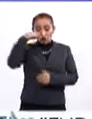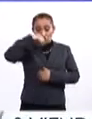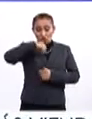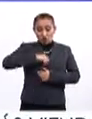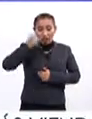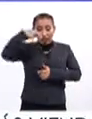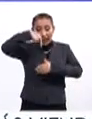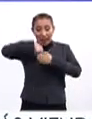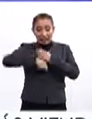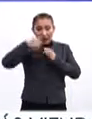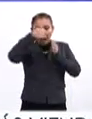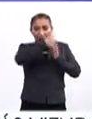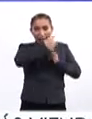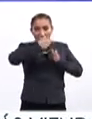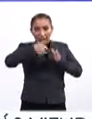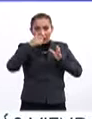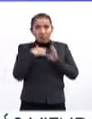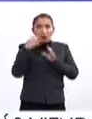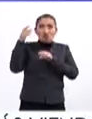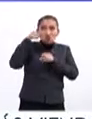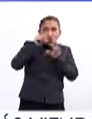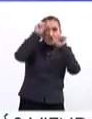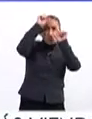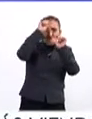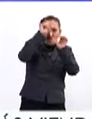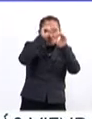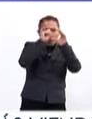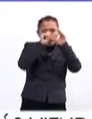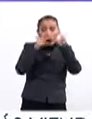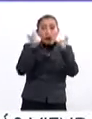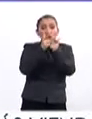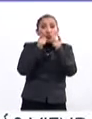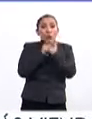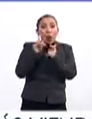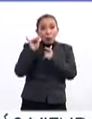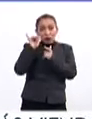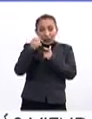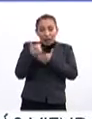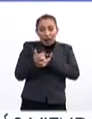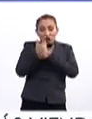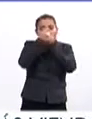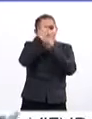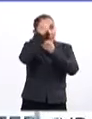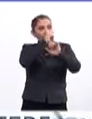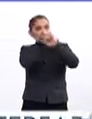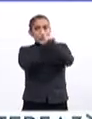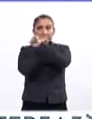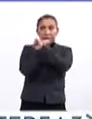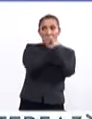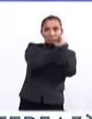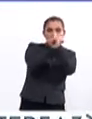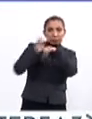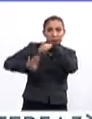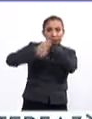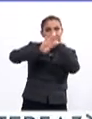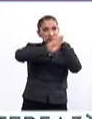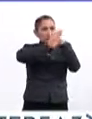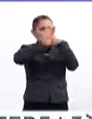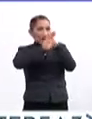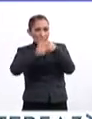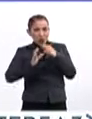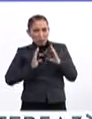requiere seguramente que en cada momento un grupo de proteínas que le permitan precisamente poder